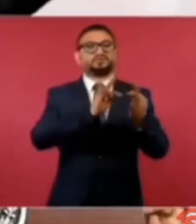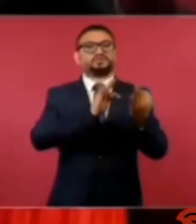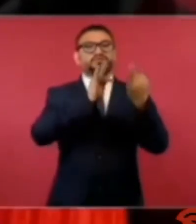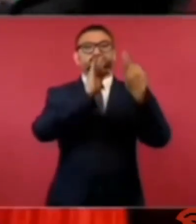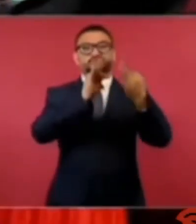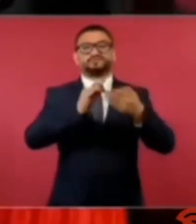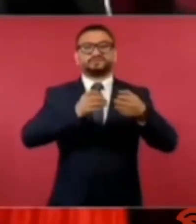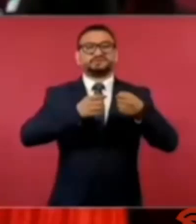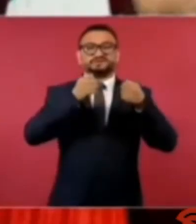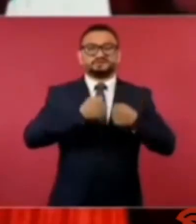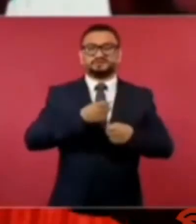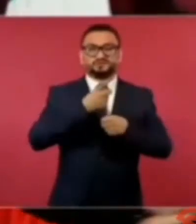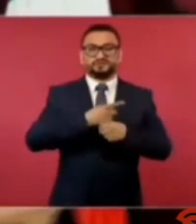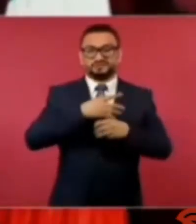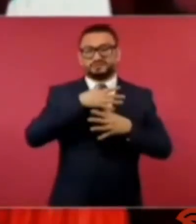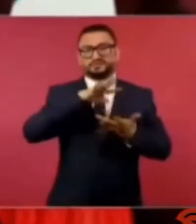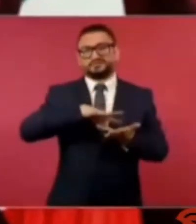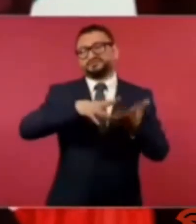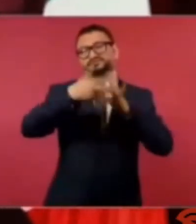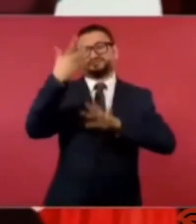de la inseguridad y de la violencia